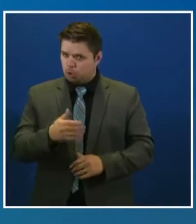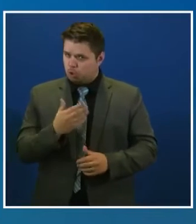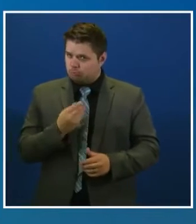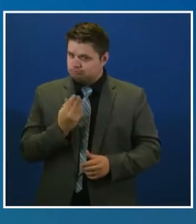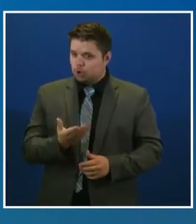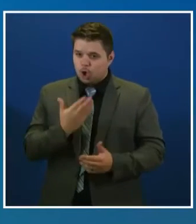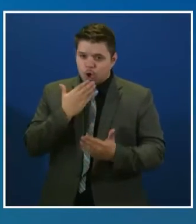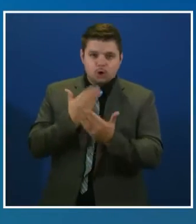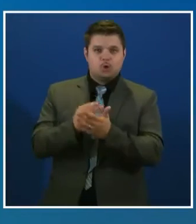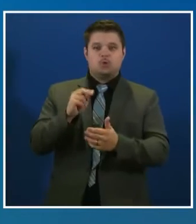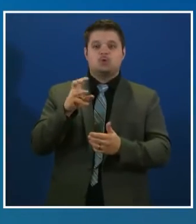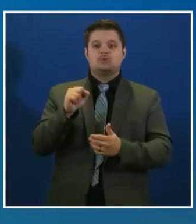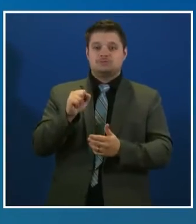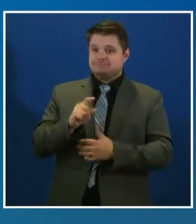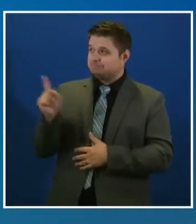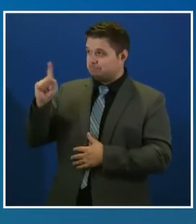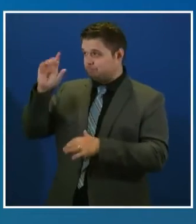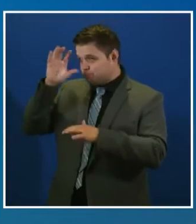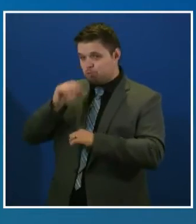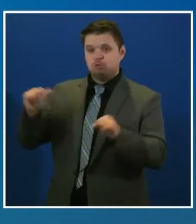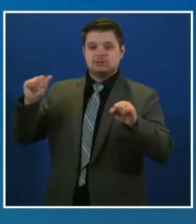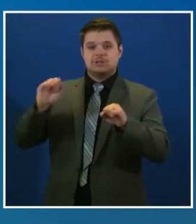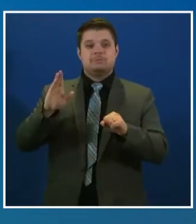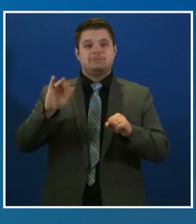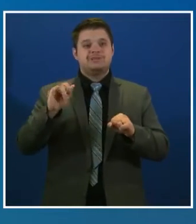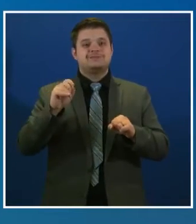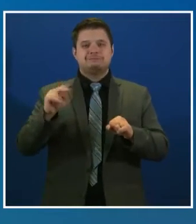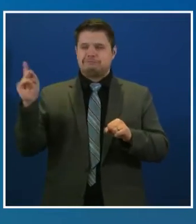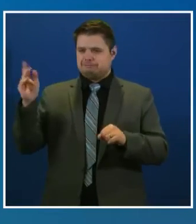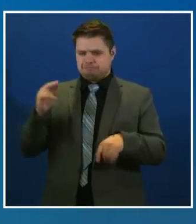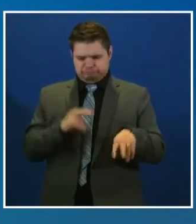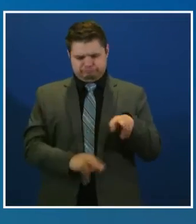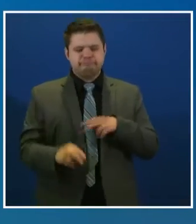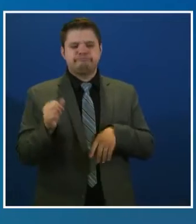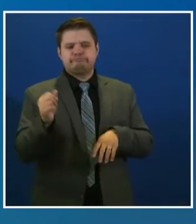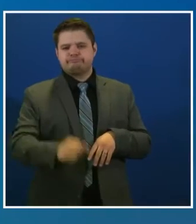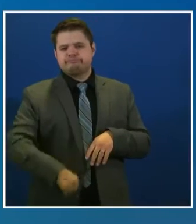del presidente Biden de priorizar la vacunación de maestros y